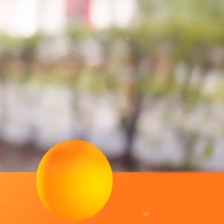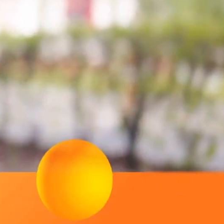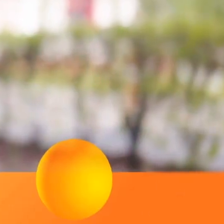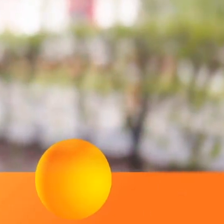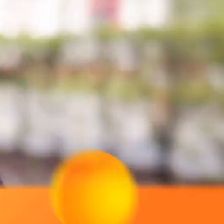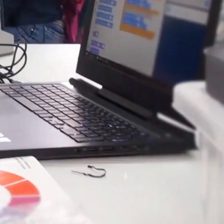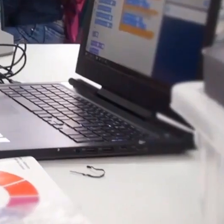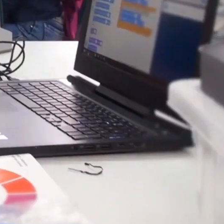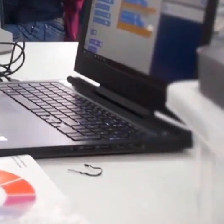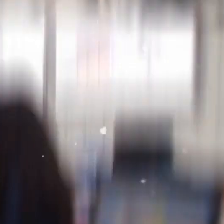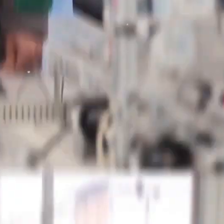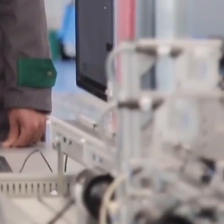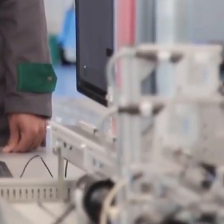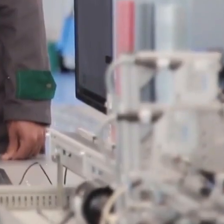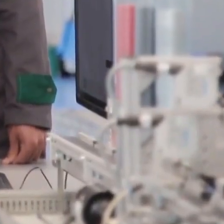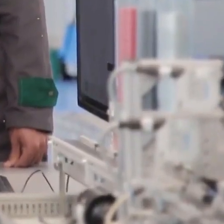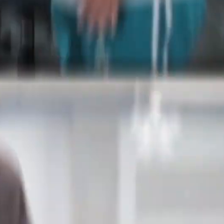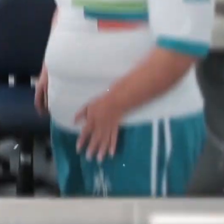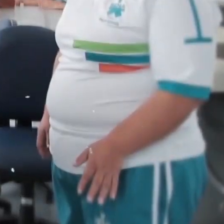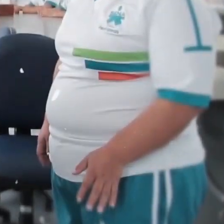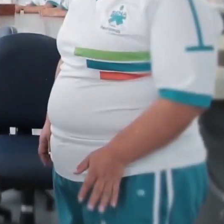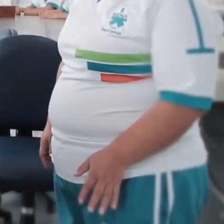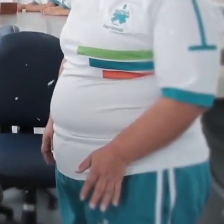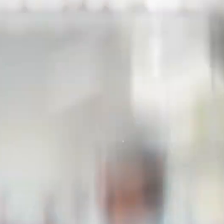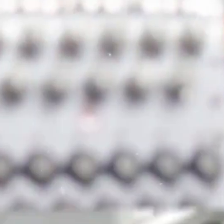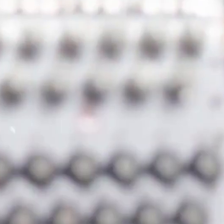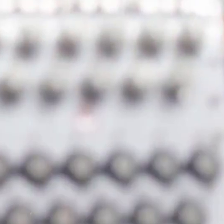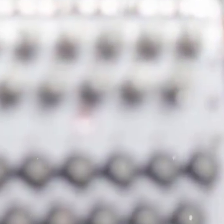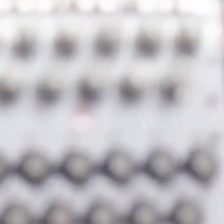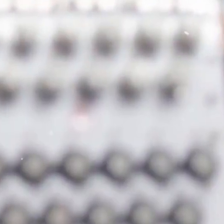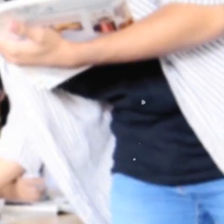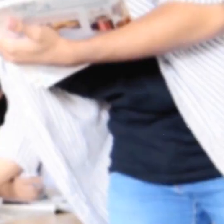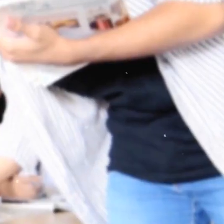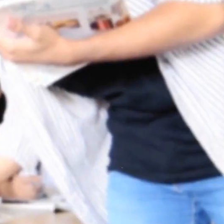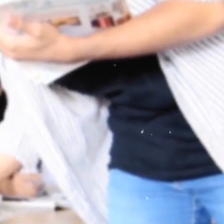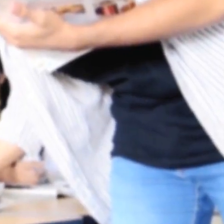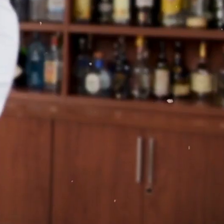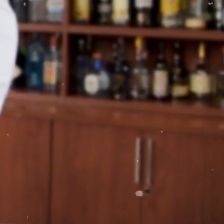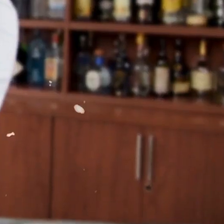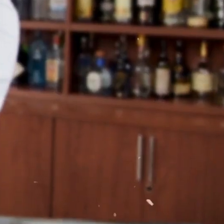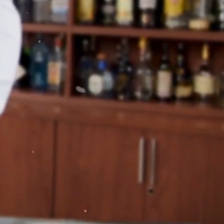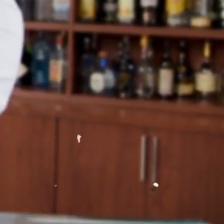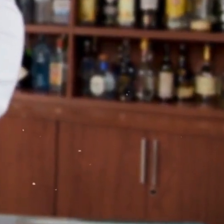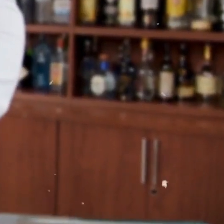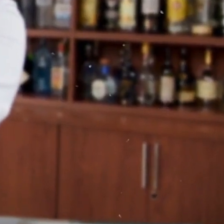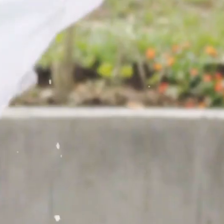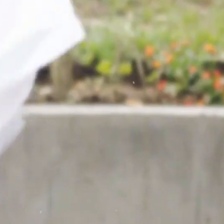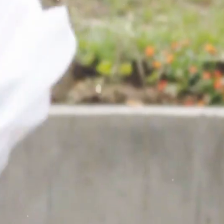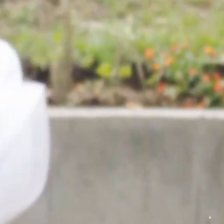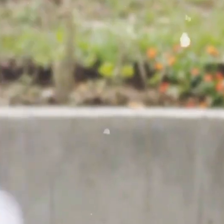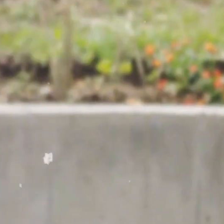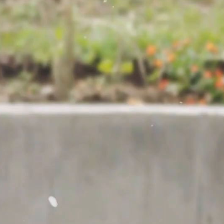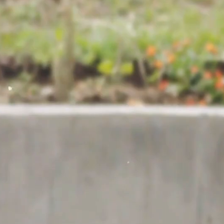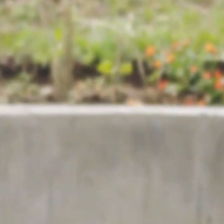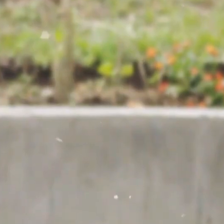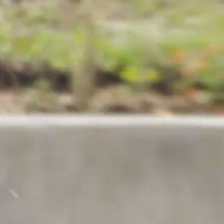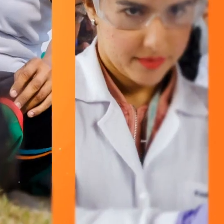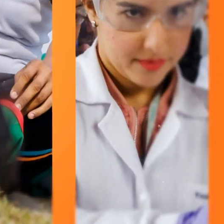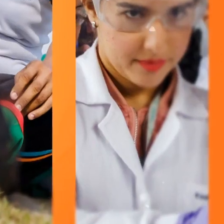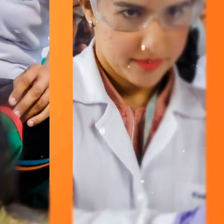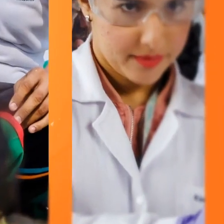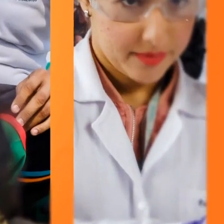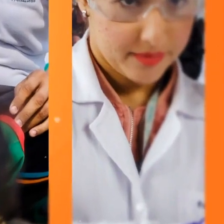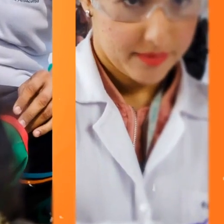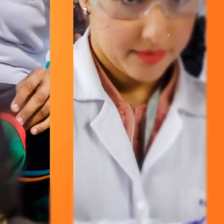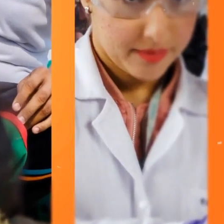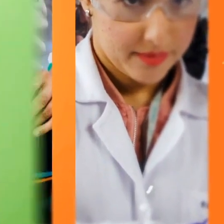SENA, SENA SENA al Aire un espacio para todos innovación, cultura y arte SENA